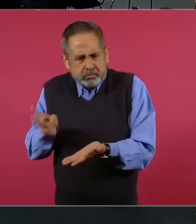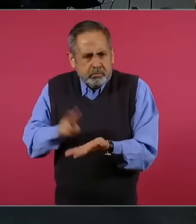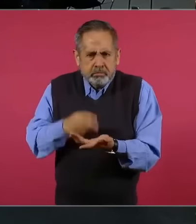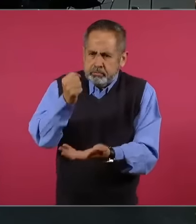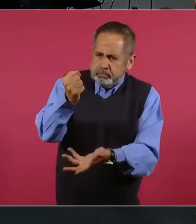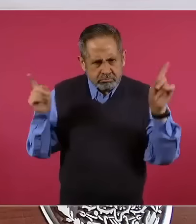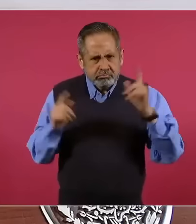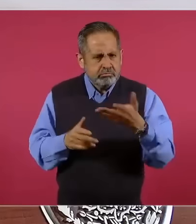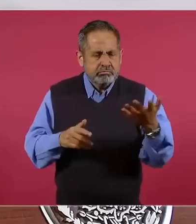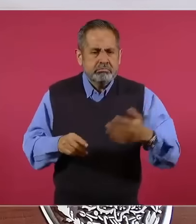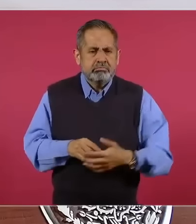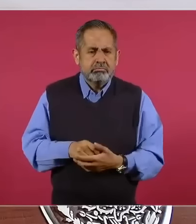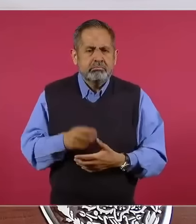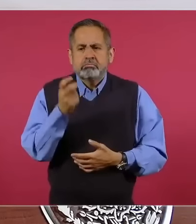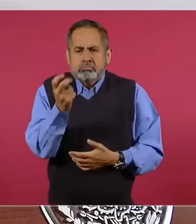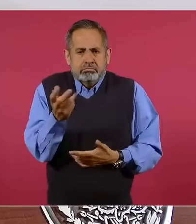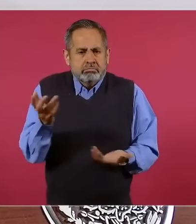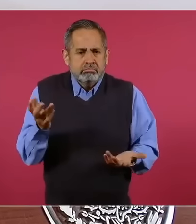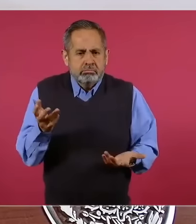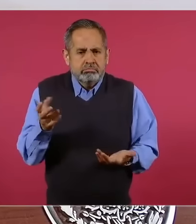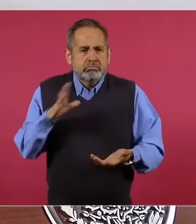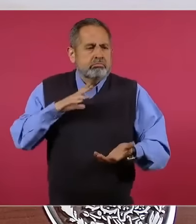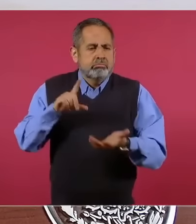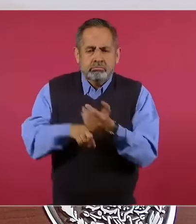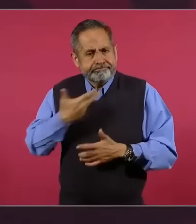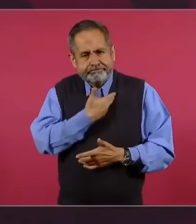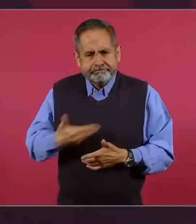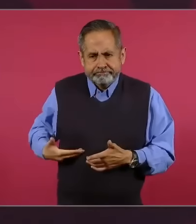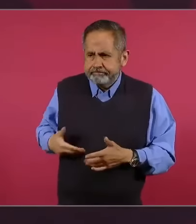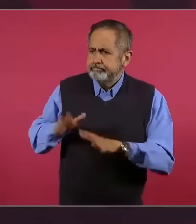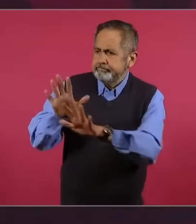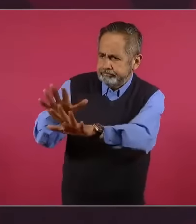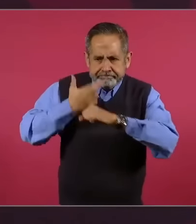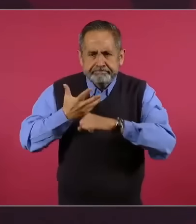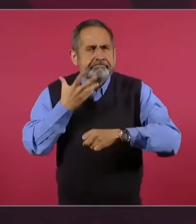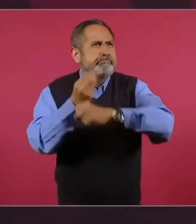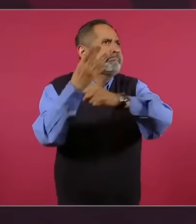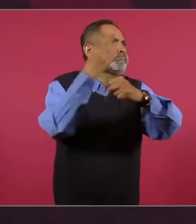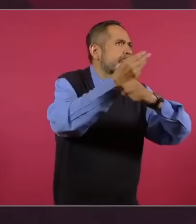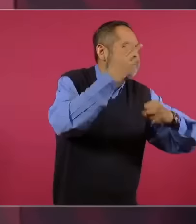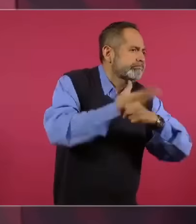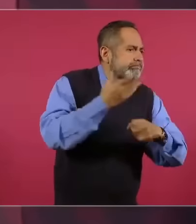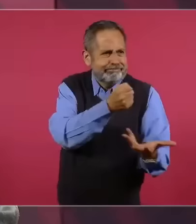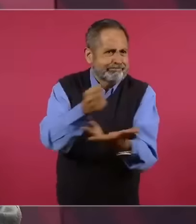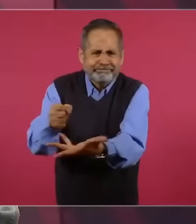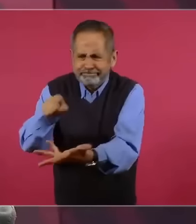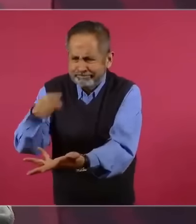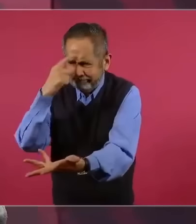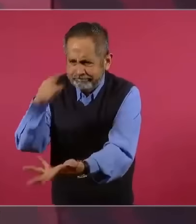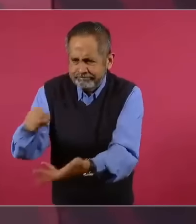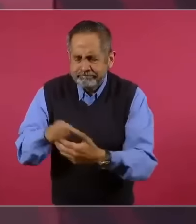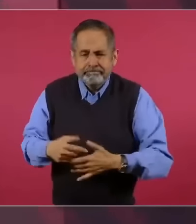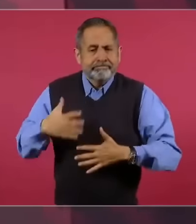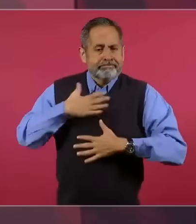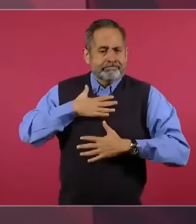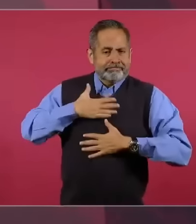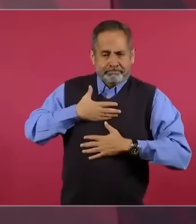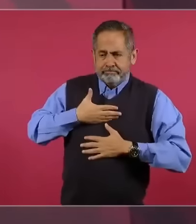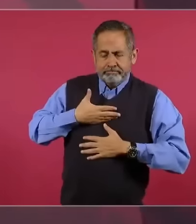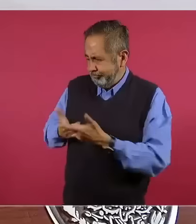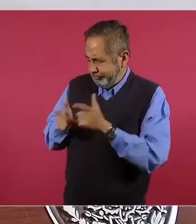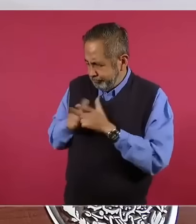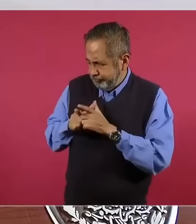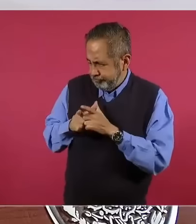no es su función. Si por eso existe el Ejecutivo, que es el que ejerce el presupuesto. El Legislativo es